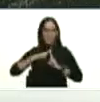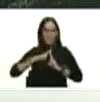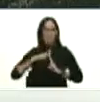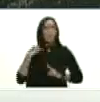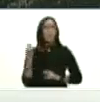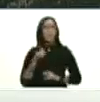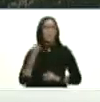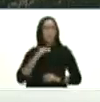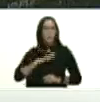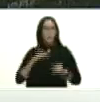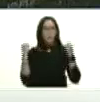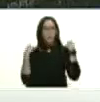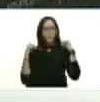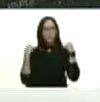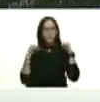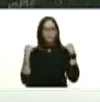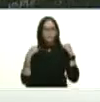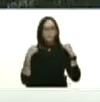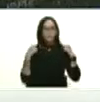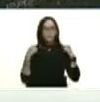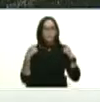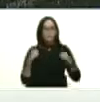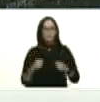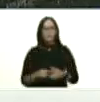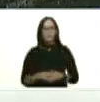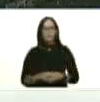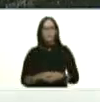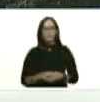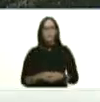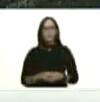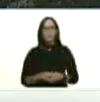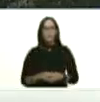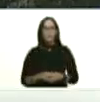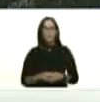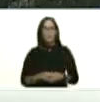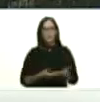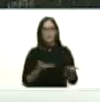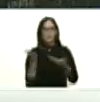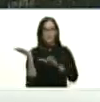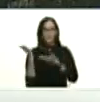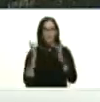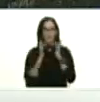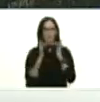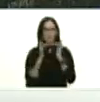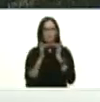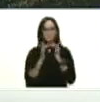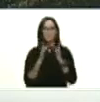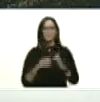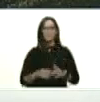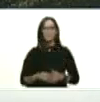preparando cómo ha arrancado esta temporada de lluvia adelante Gerardo adelante Freddy